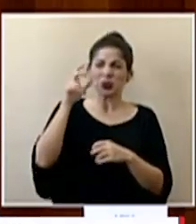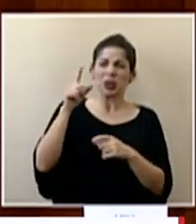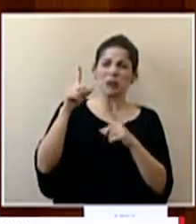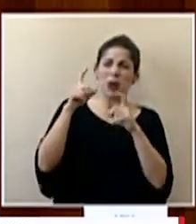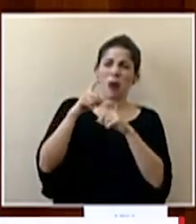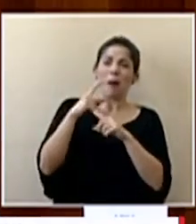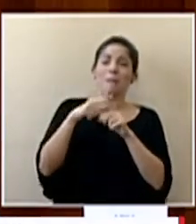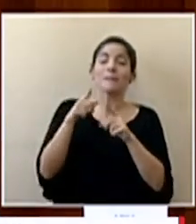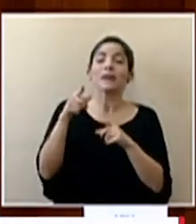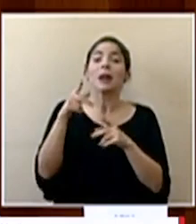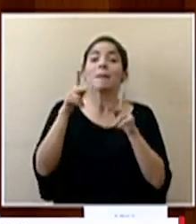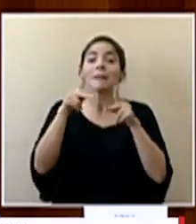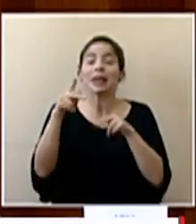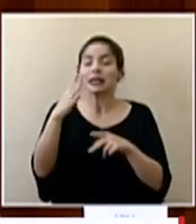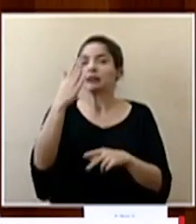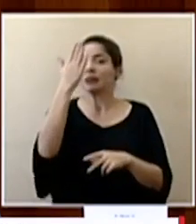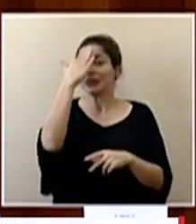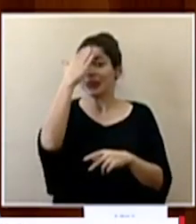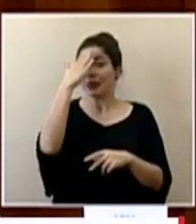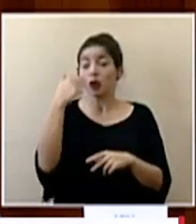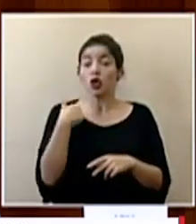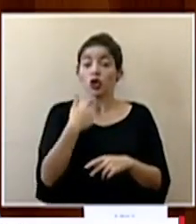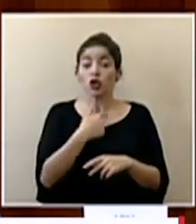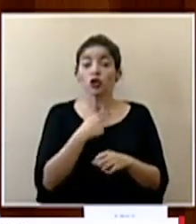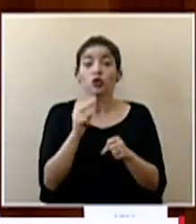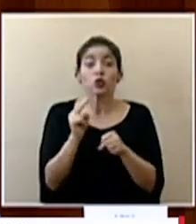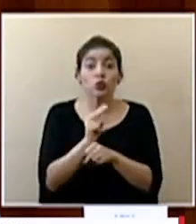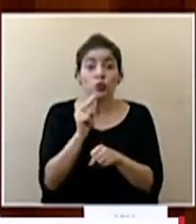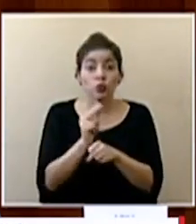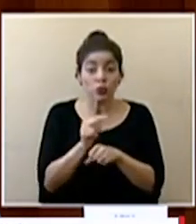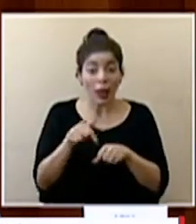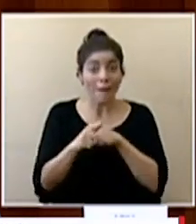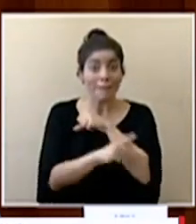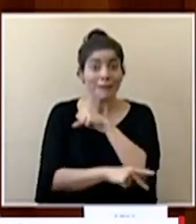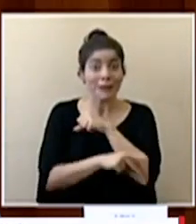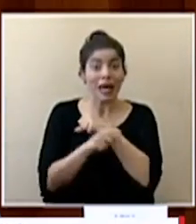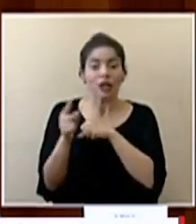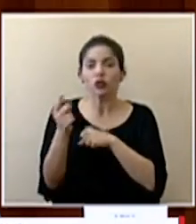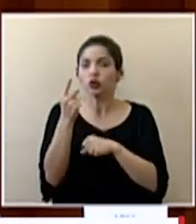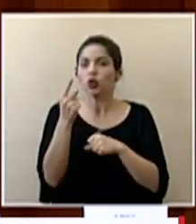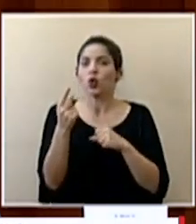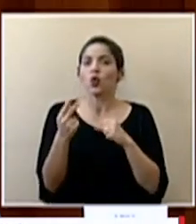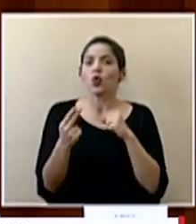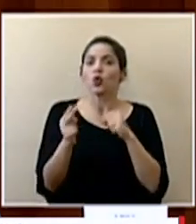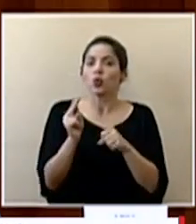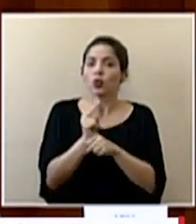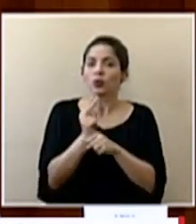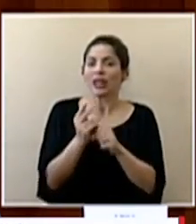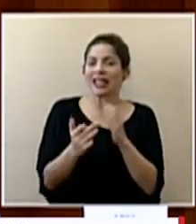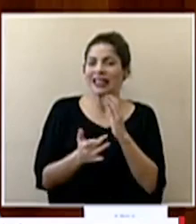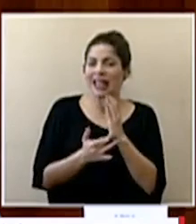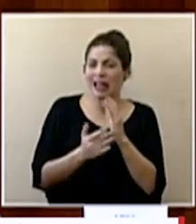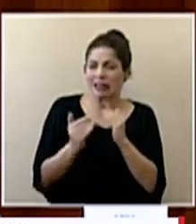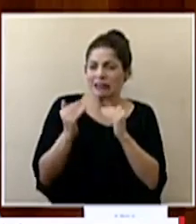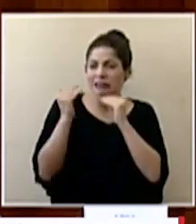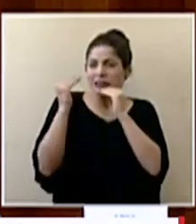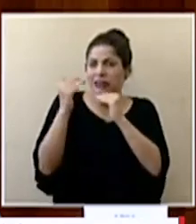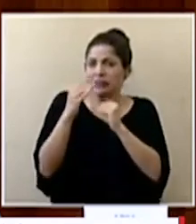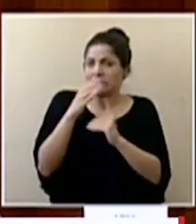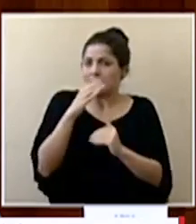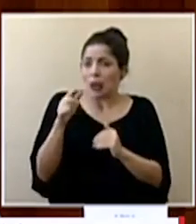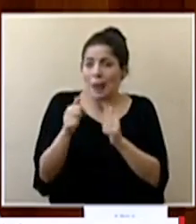darles certeza a la población de que lo que hemos estado usando en nuestro país es la tecnología más recomendada y la más